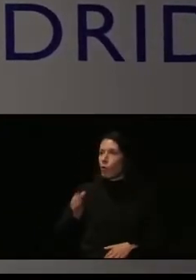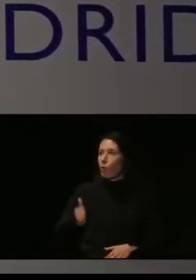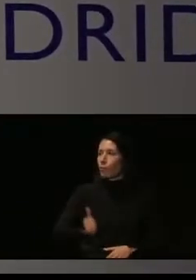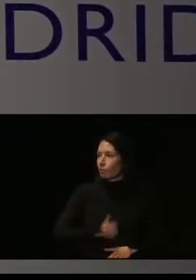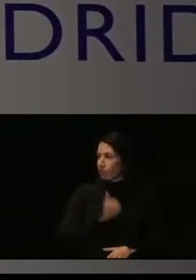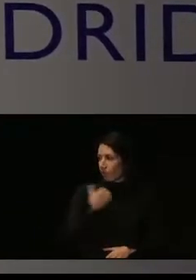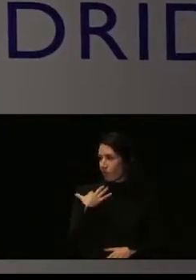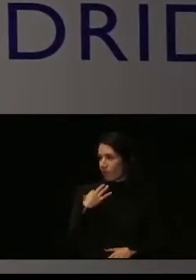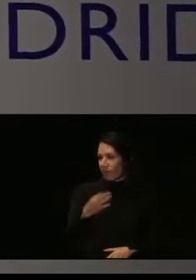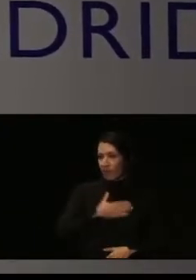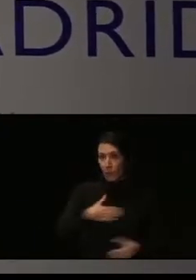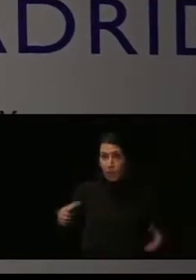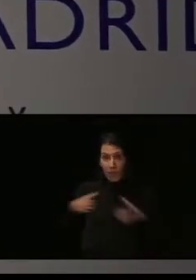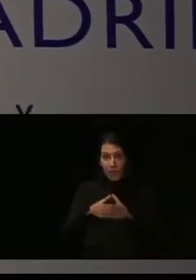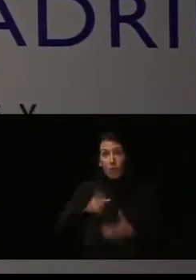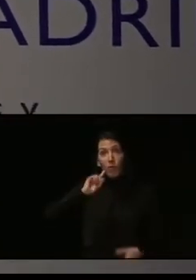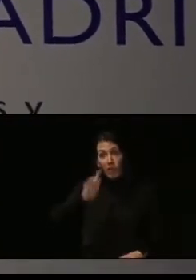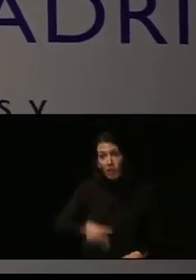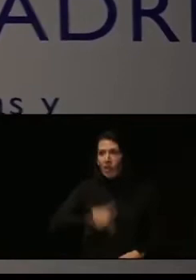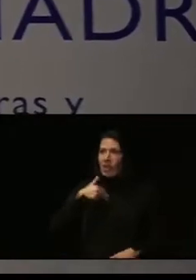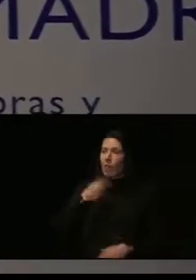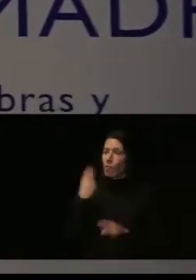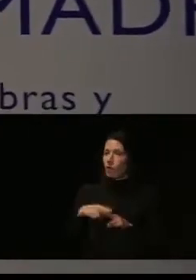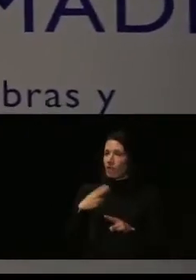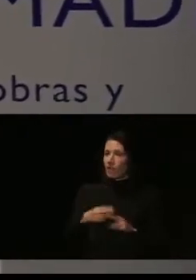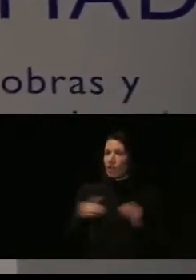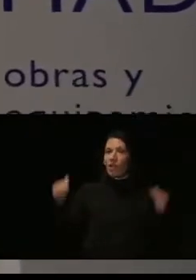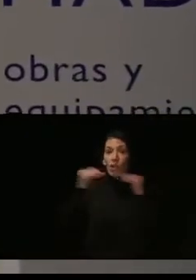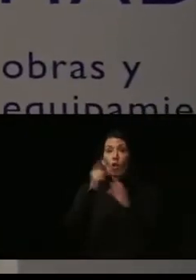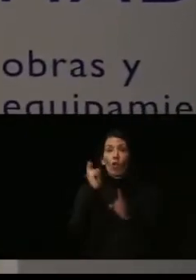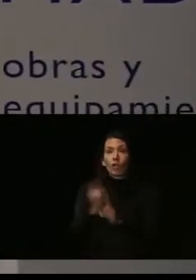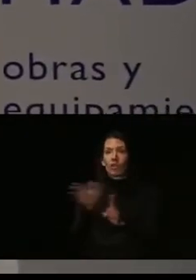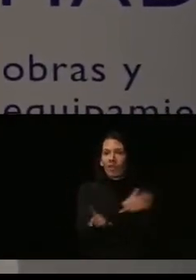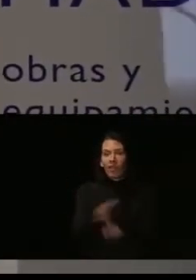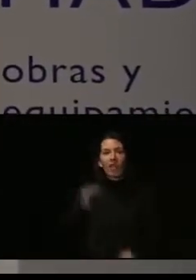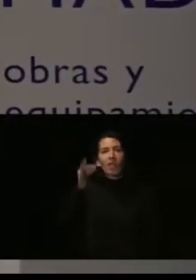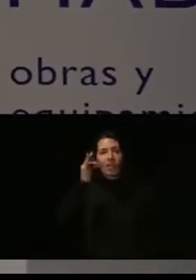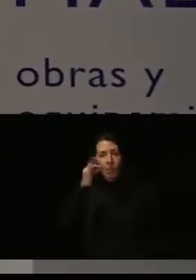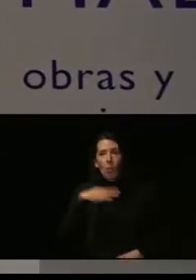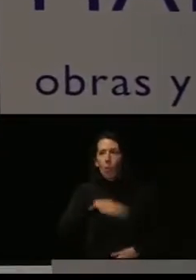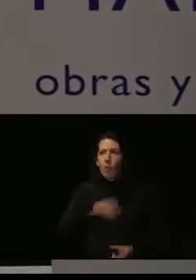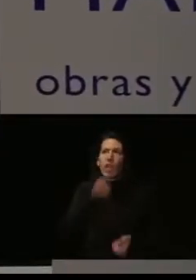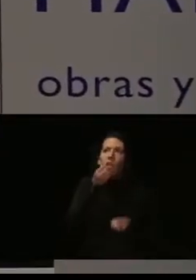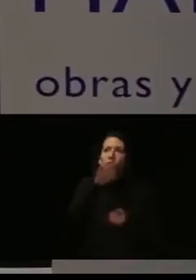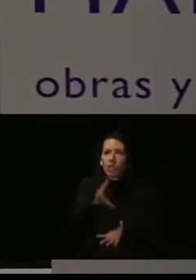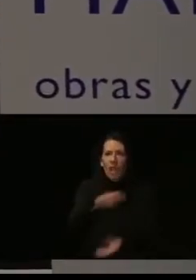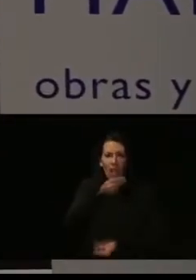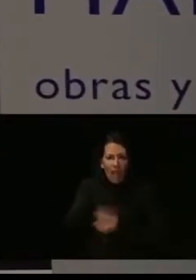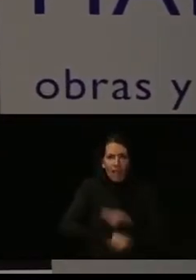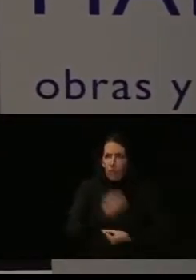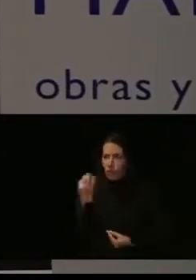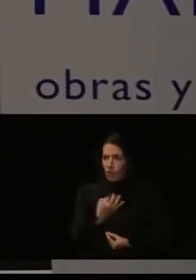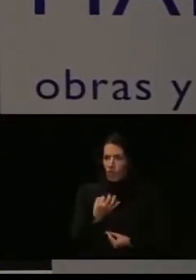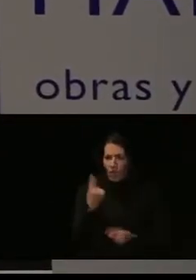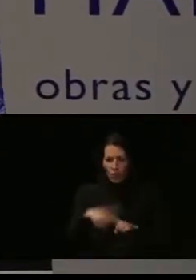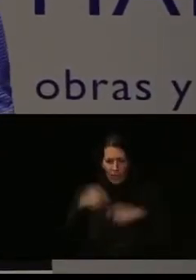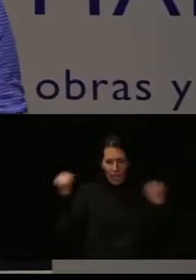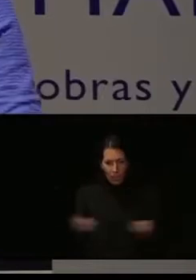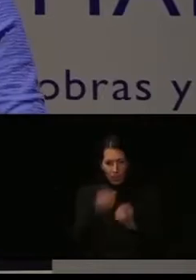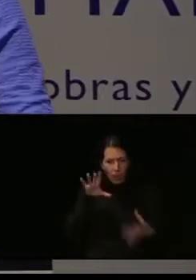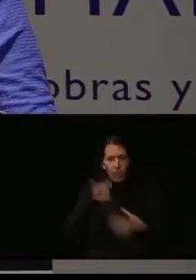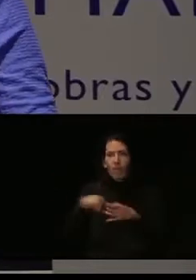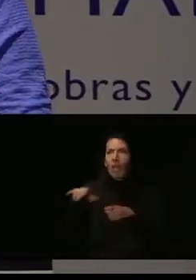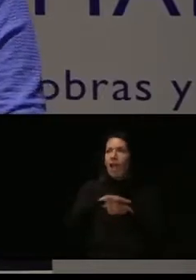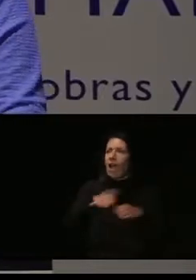al equipo de la Dirección General de Políticas de Igualdad y contra la Violencia de Género de poder contar que desarrollamos todas las actuaciones que desarrollamos en materia